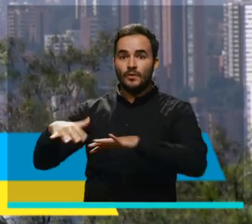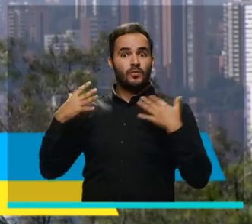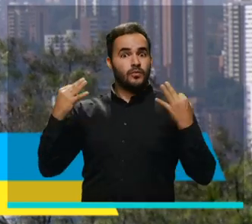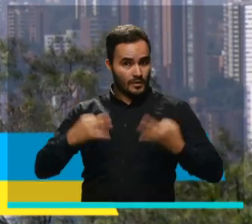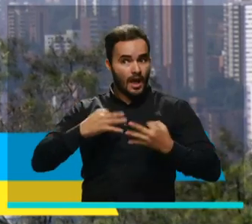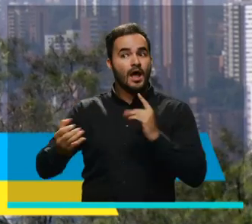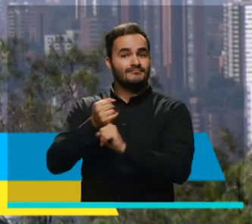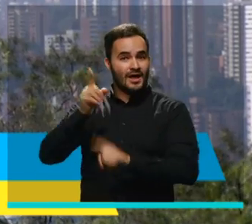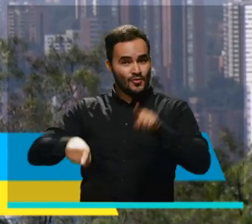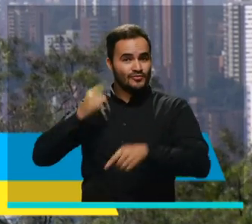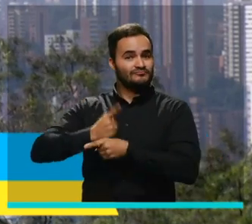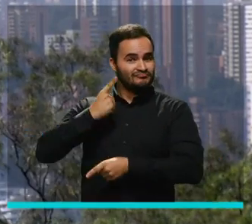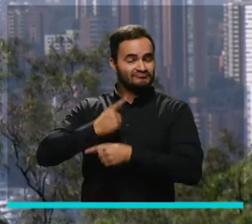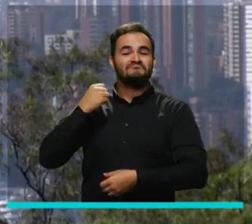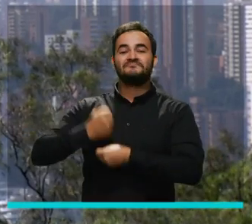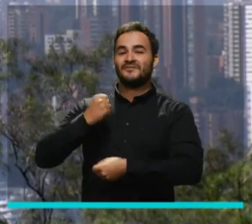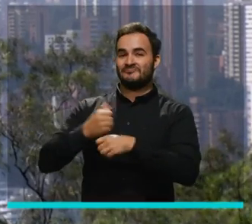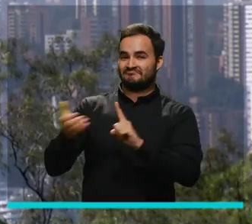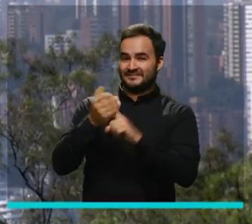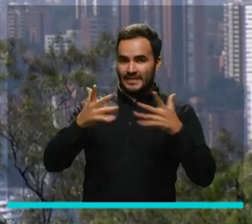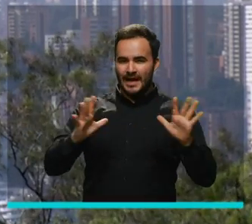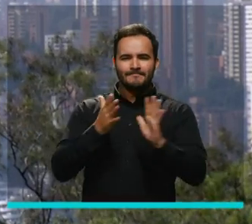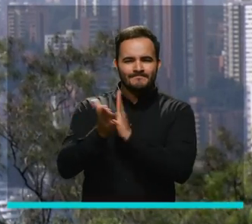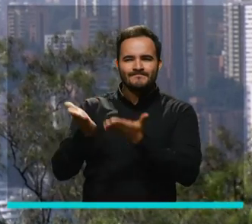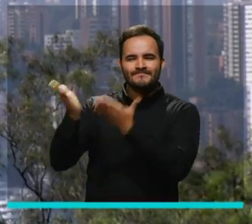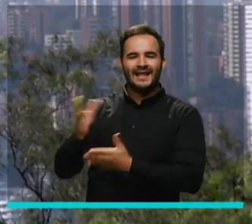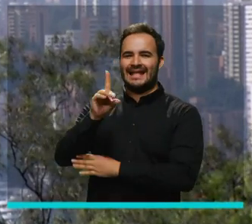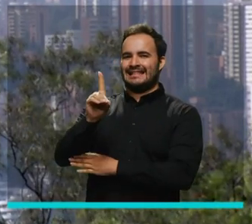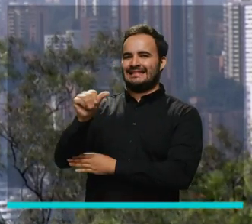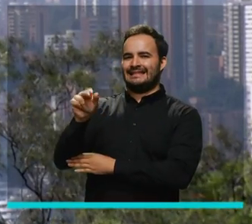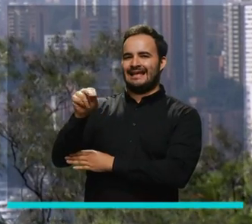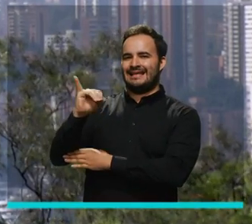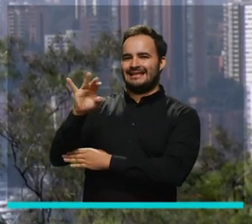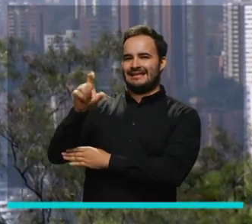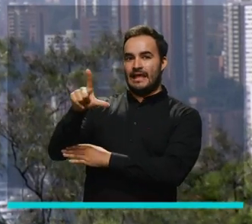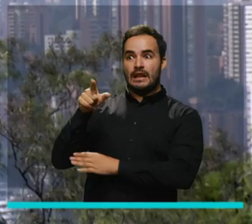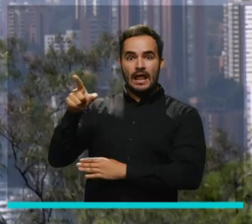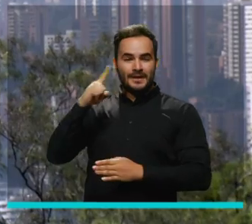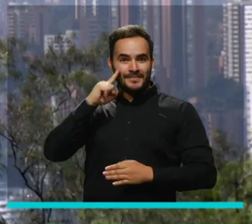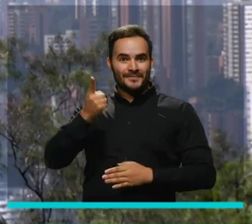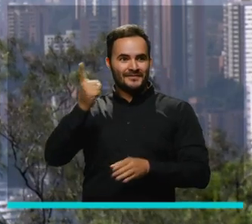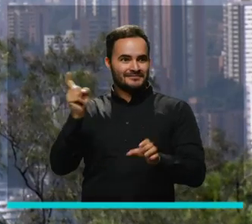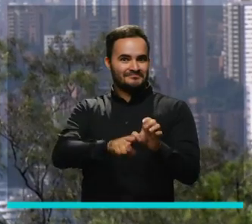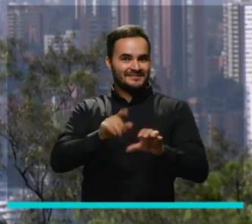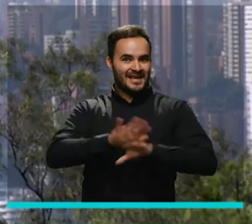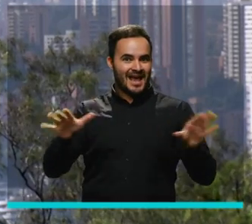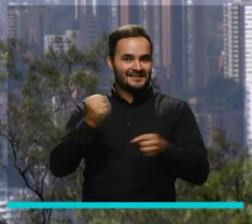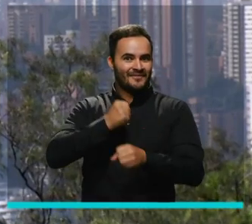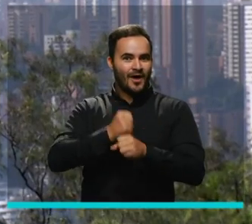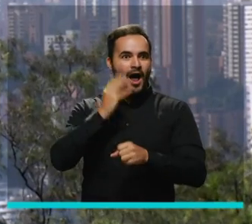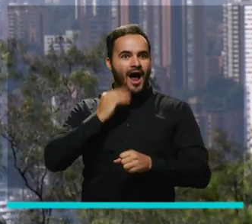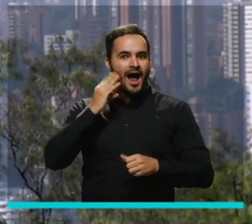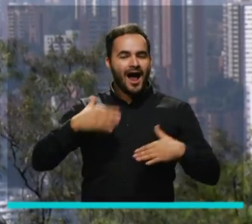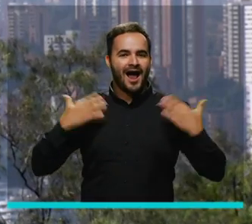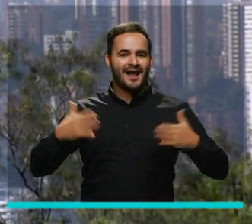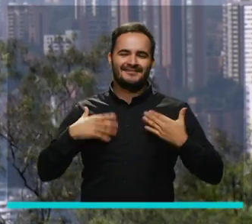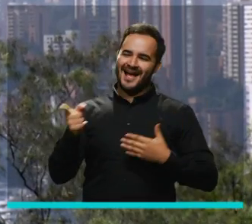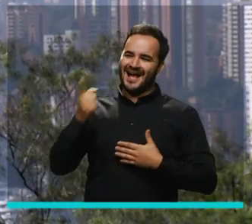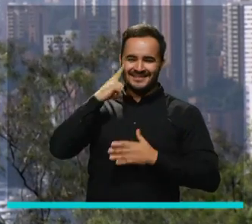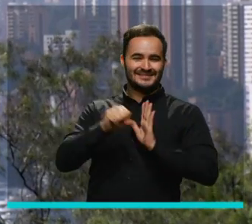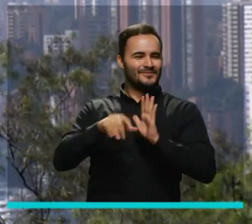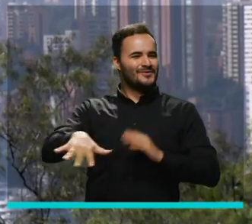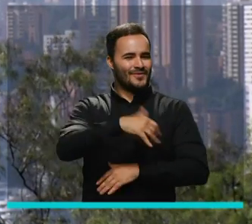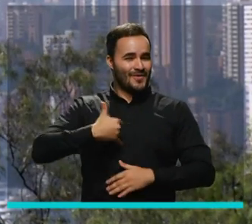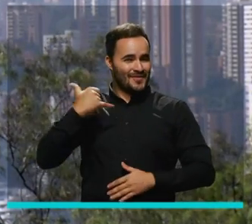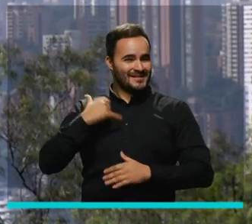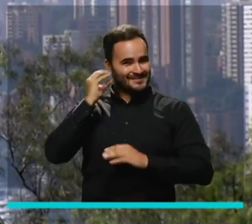oportunidades reales de trabajo para esta población y la ciudad. Esta es la historia de Daniel Díaz, quien se estrena en su nuevo puesto y se convierte